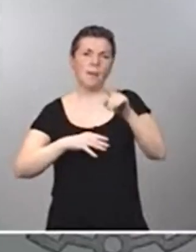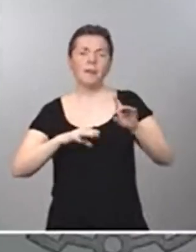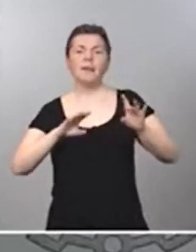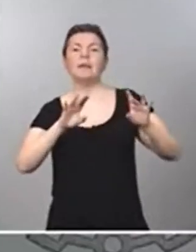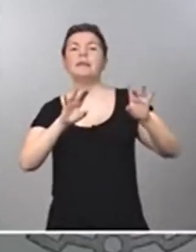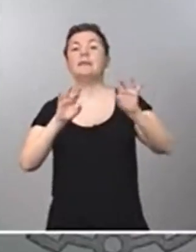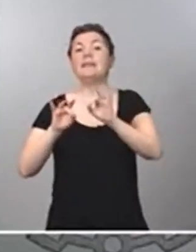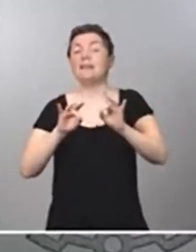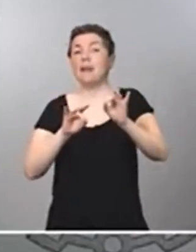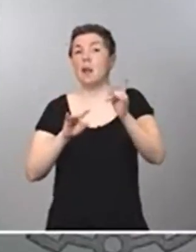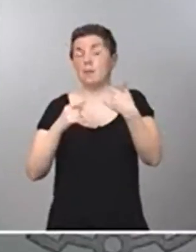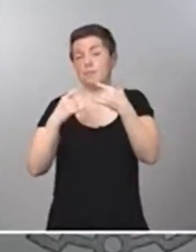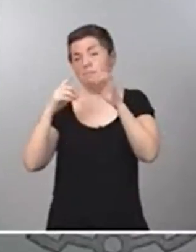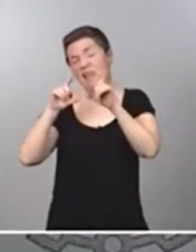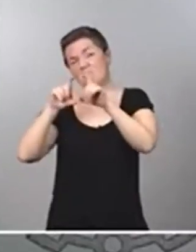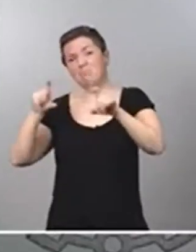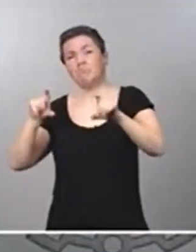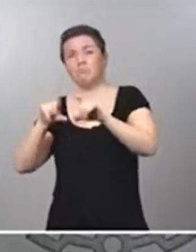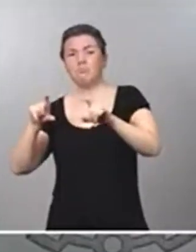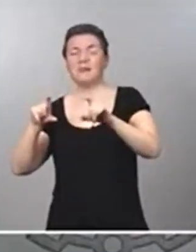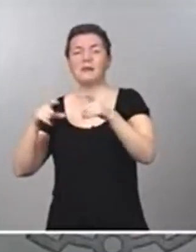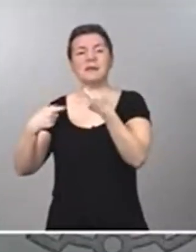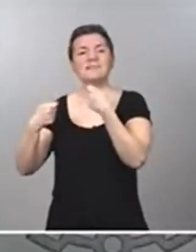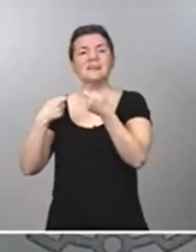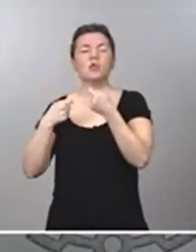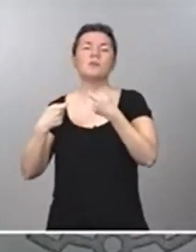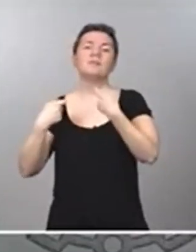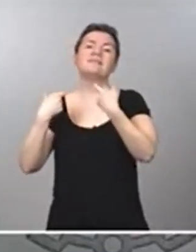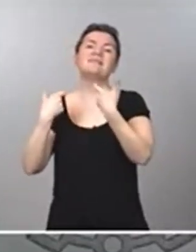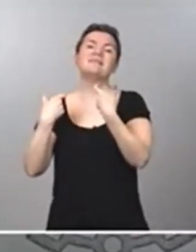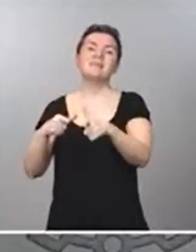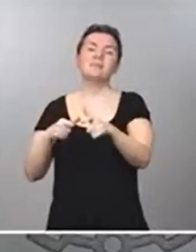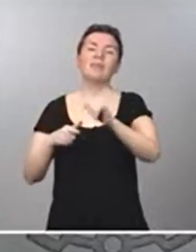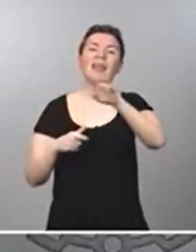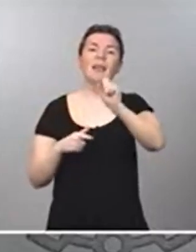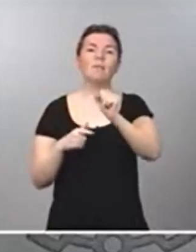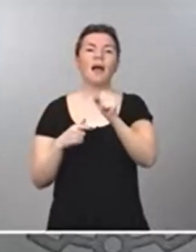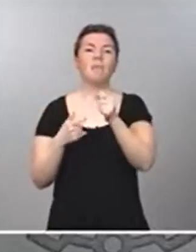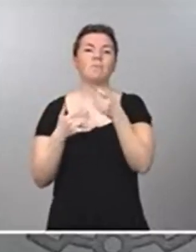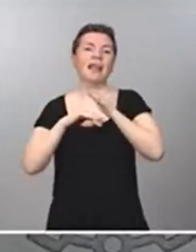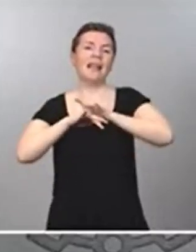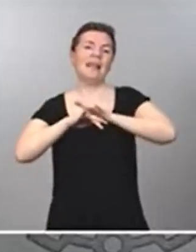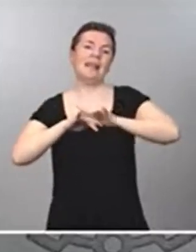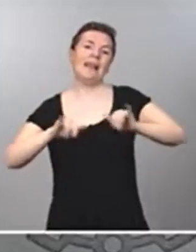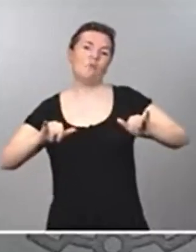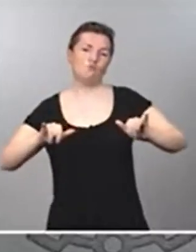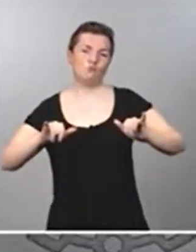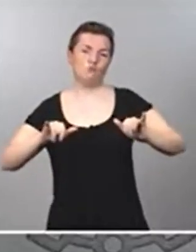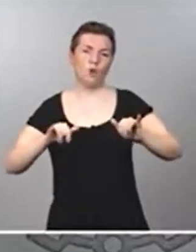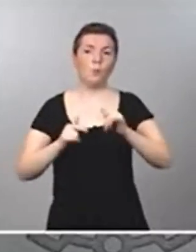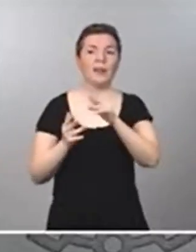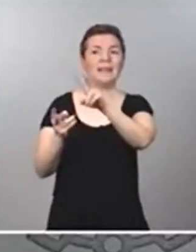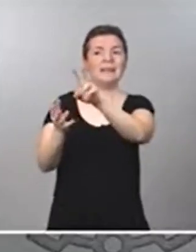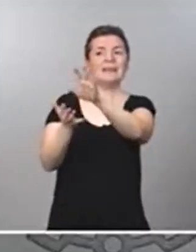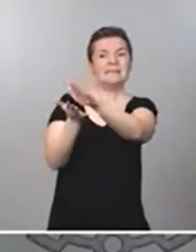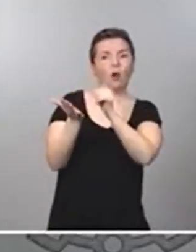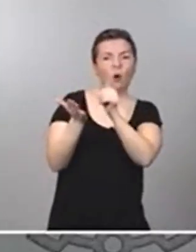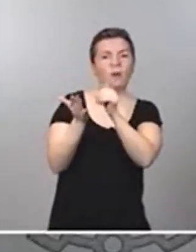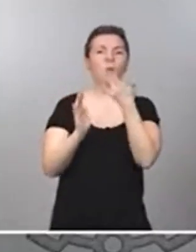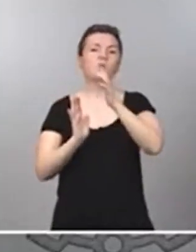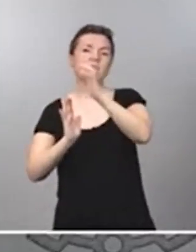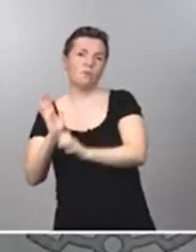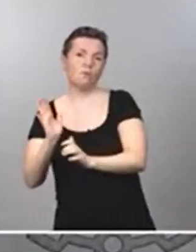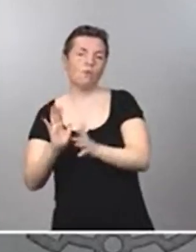empresarial, en este sector, el IVA tiene un efecto neutro, puesto que se cobra, pero posteriormente se deduce y, por tanto, lo que alivia